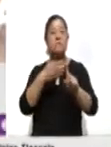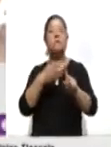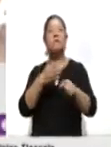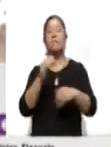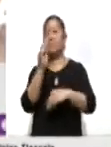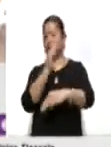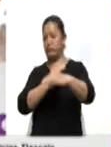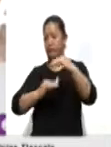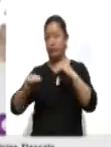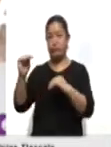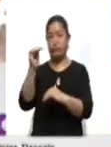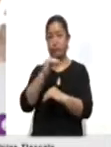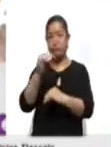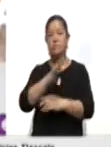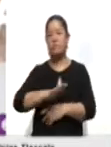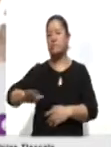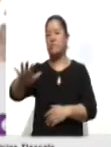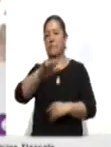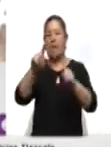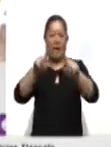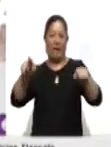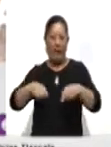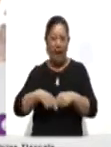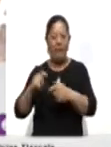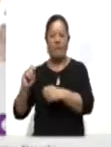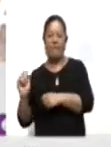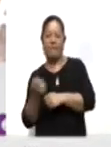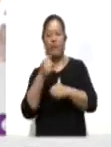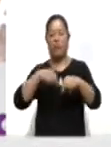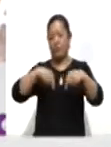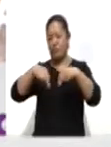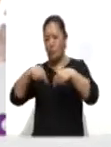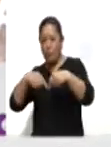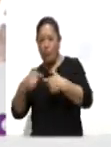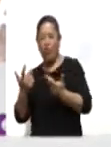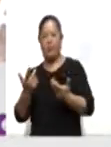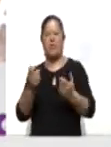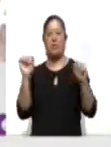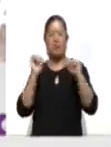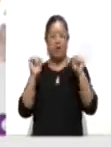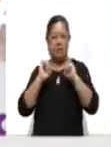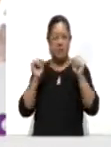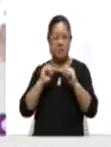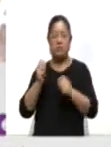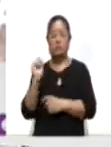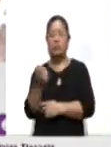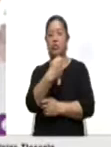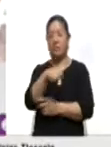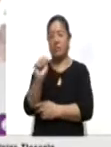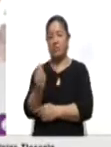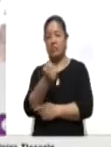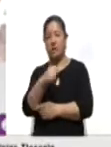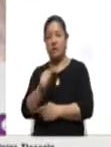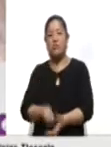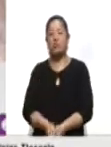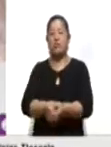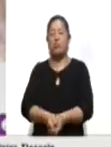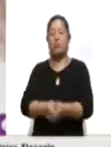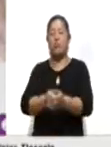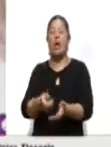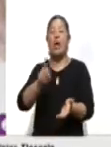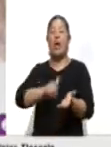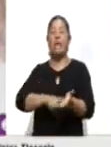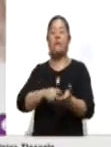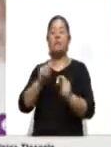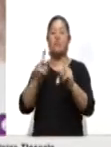todas las canchas llaneras, de fútbol, de béisbol, de vólibol, de atletismo y de tenis que se encuentran en nuestras comunidades.